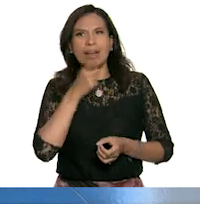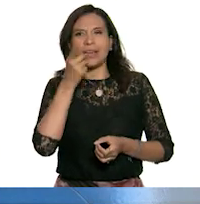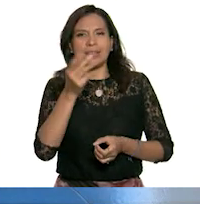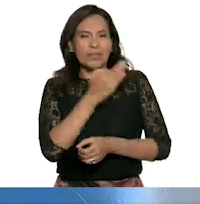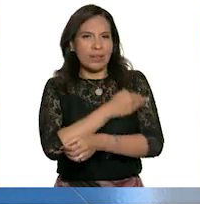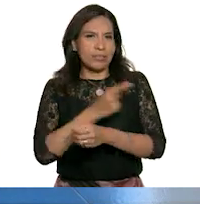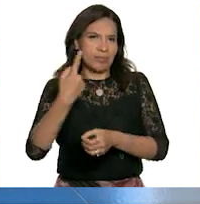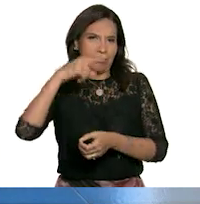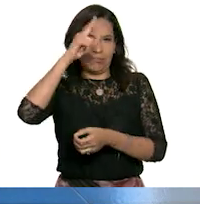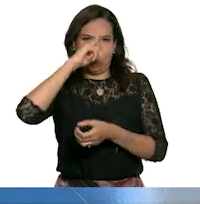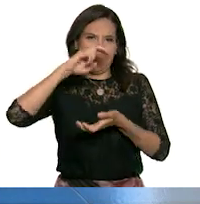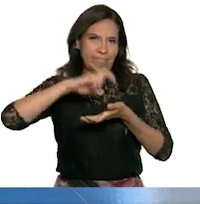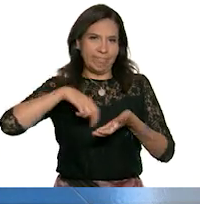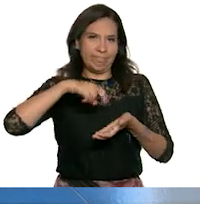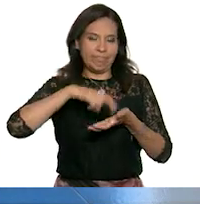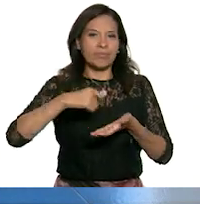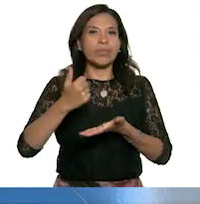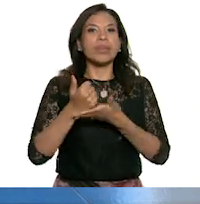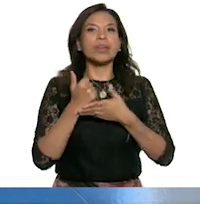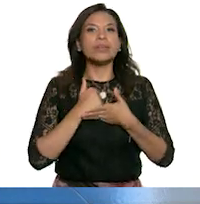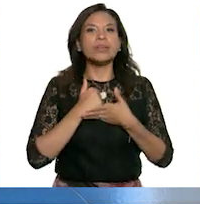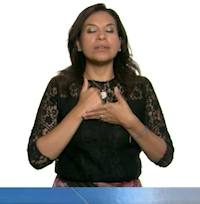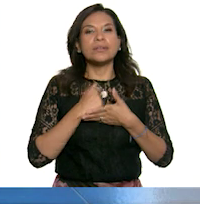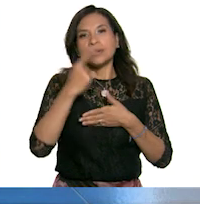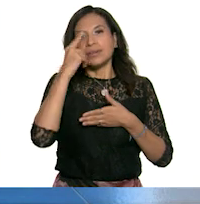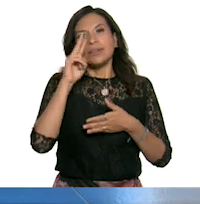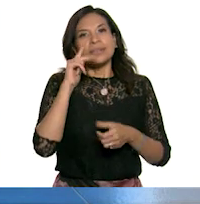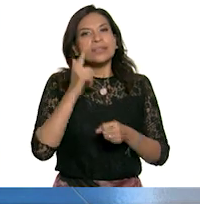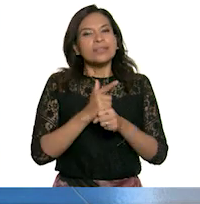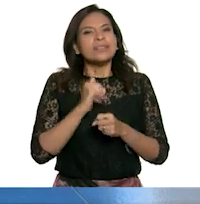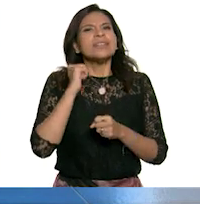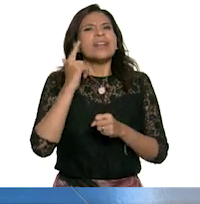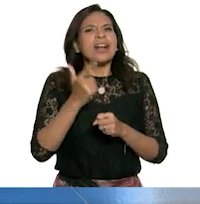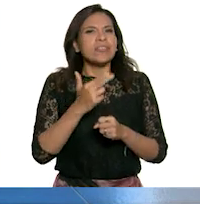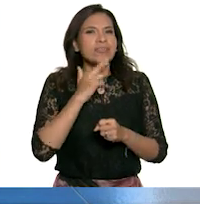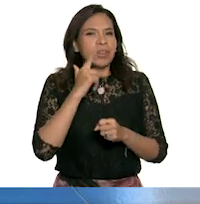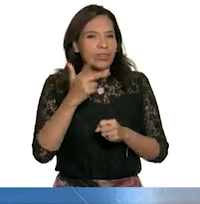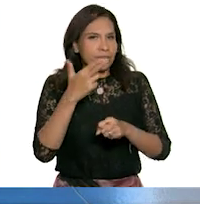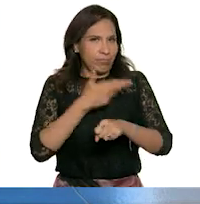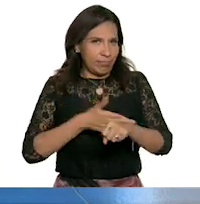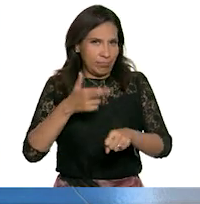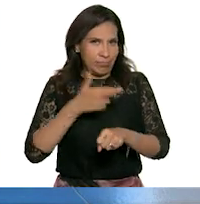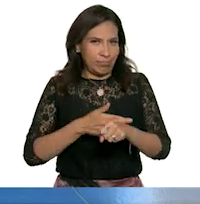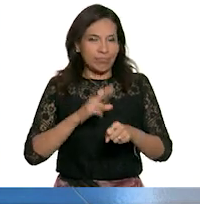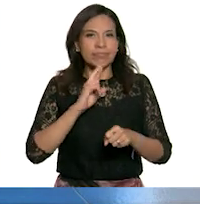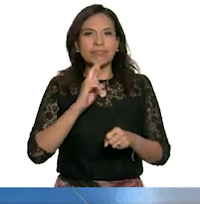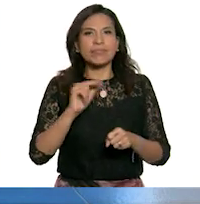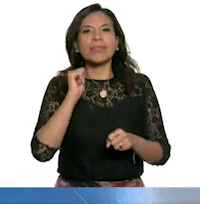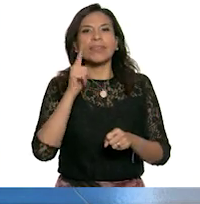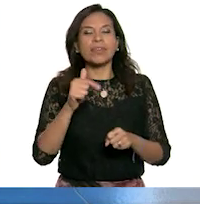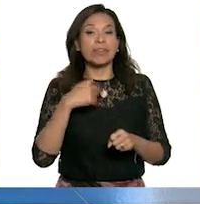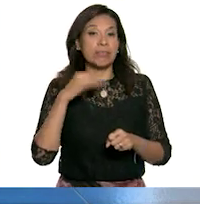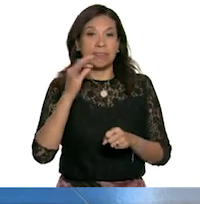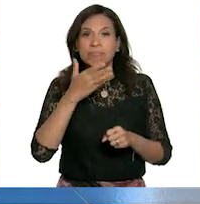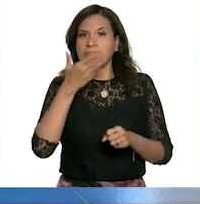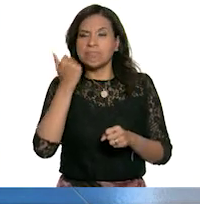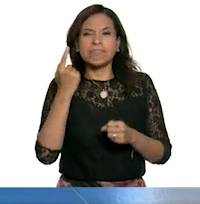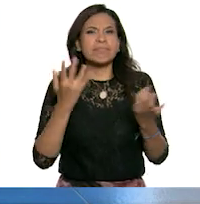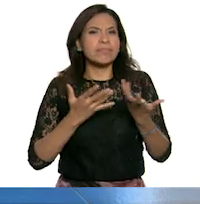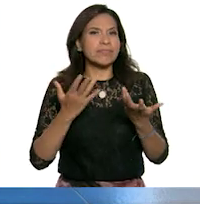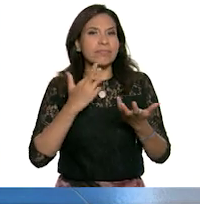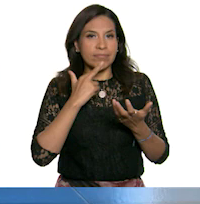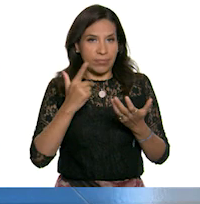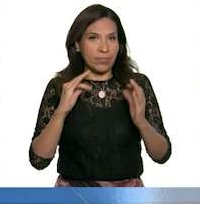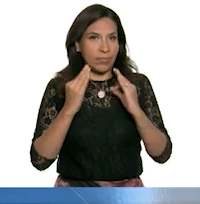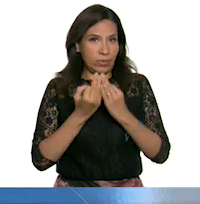darme consejos y ayudarme a encontrar una solución. Si ven que no estoy reaccionando de